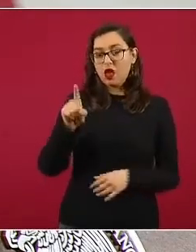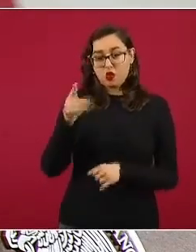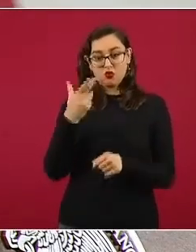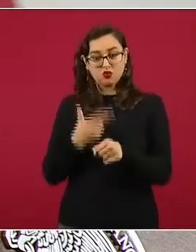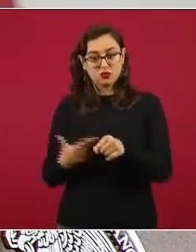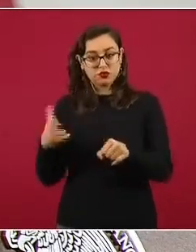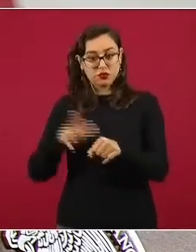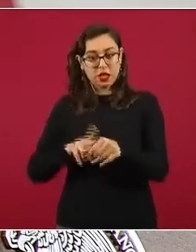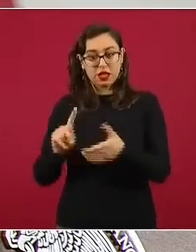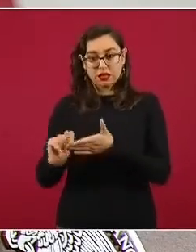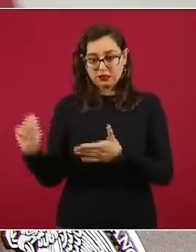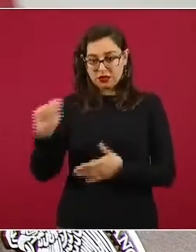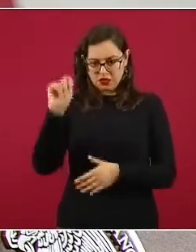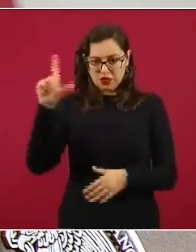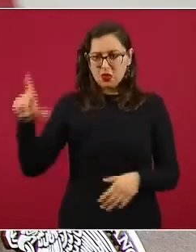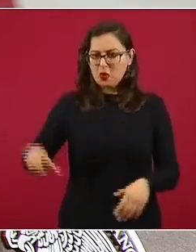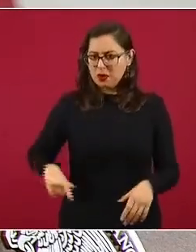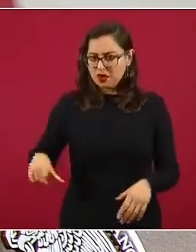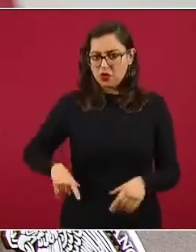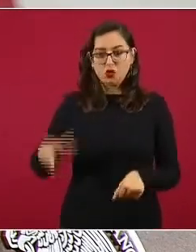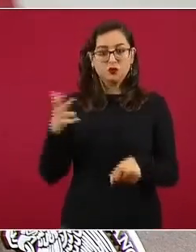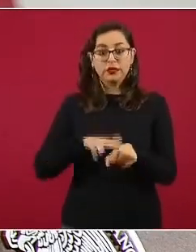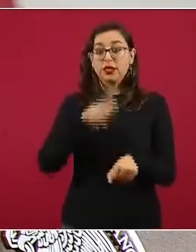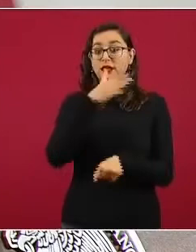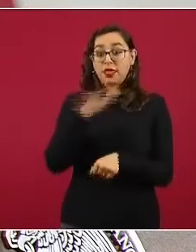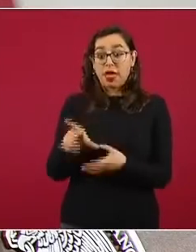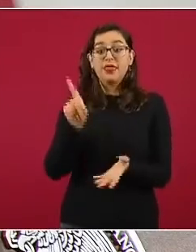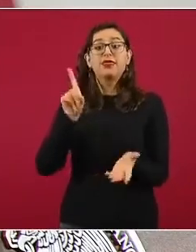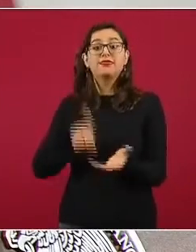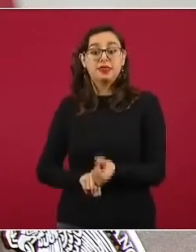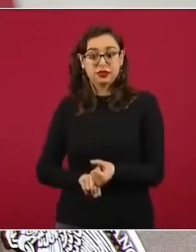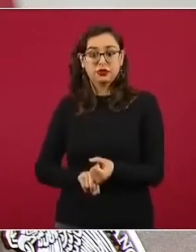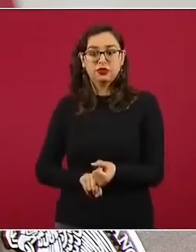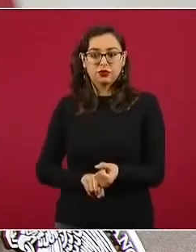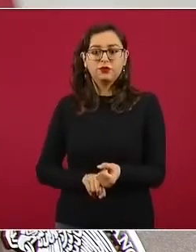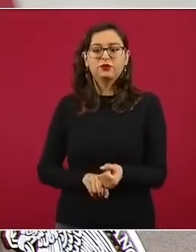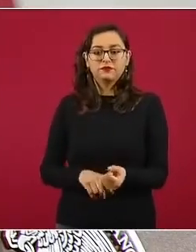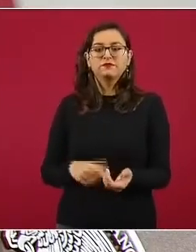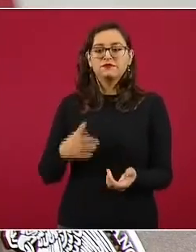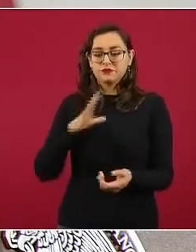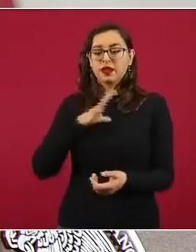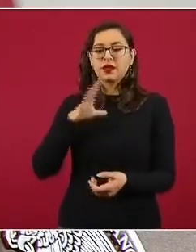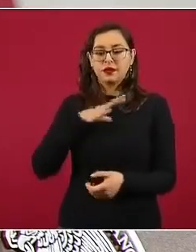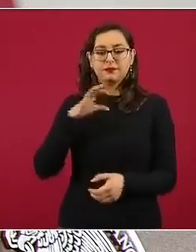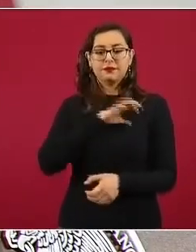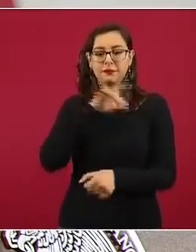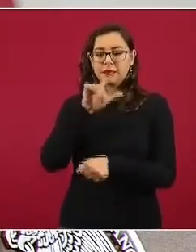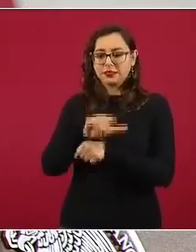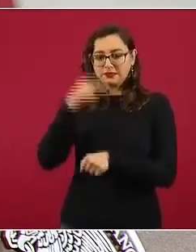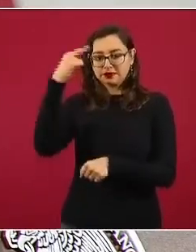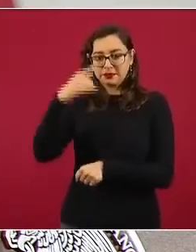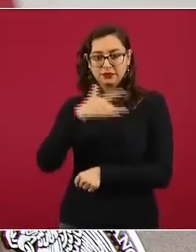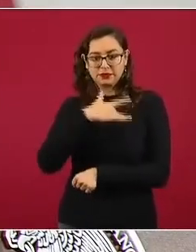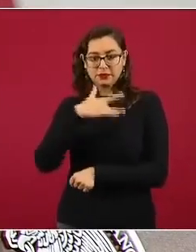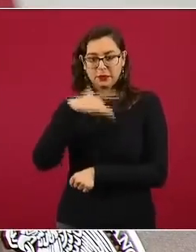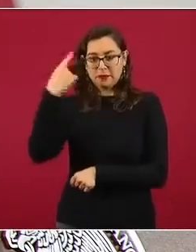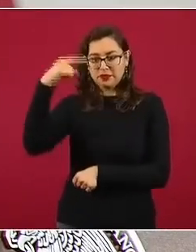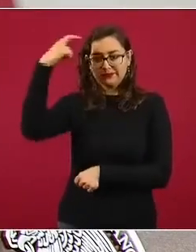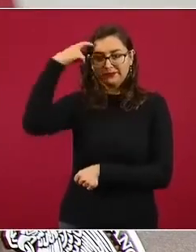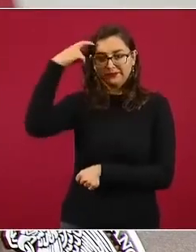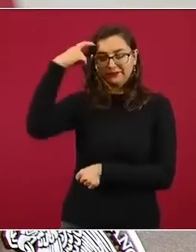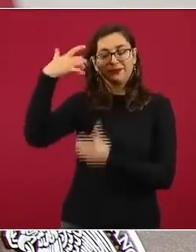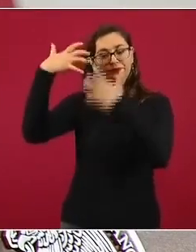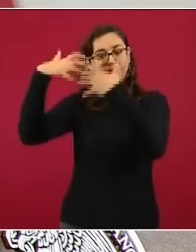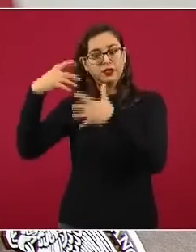va a contar con este servicio que va a dar pronta atención, porque estas entidades son